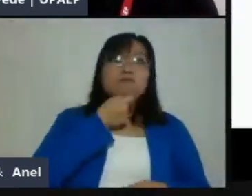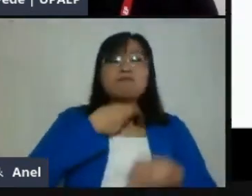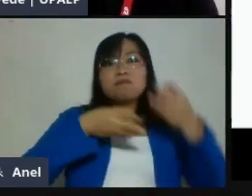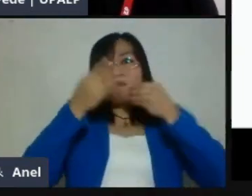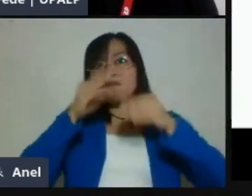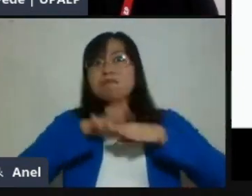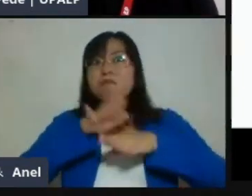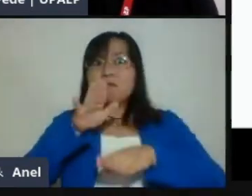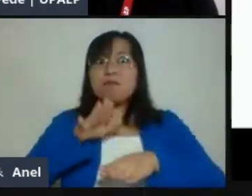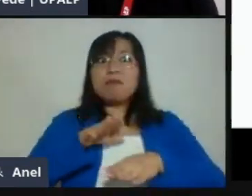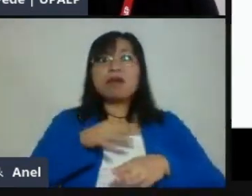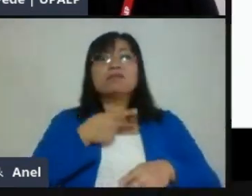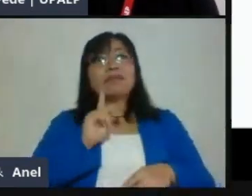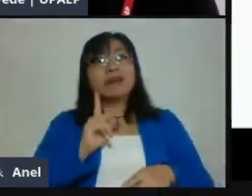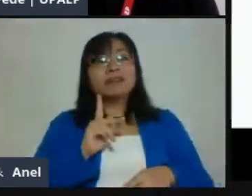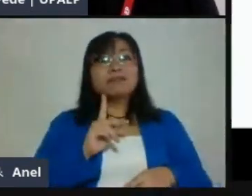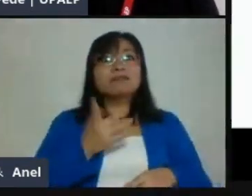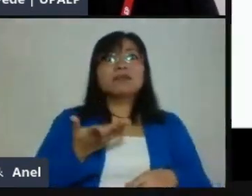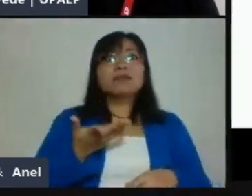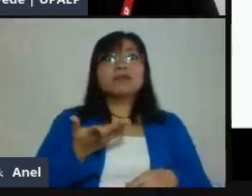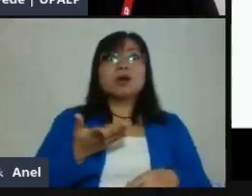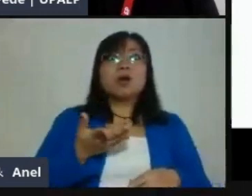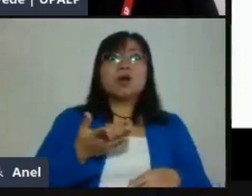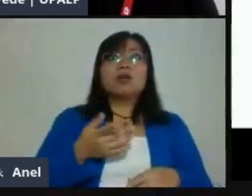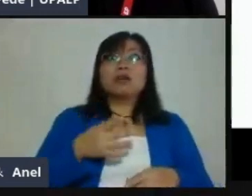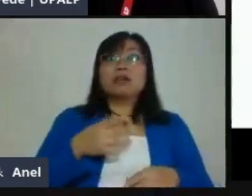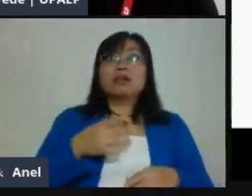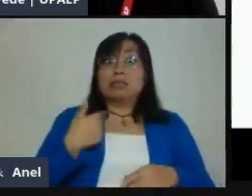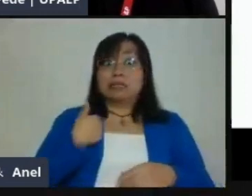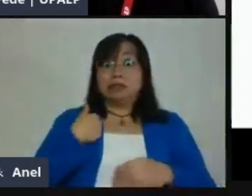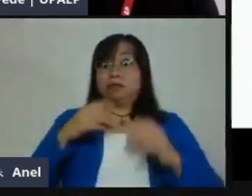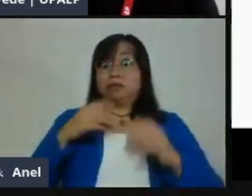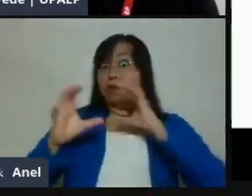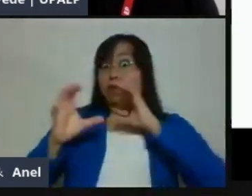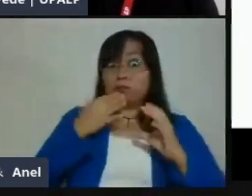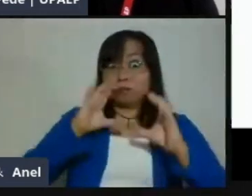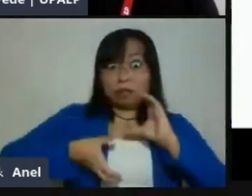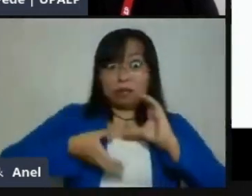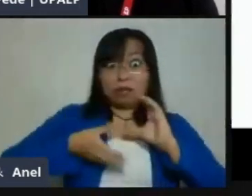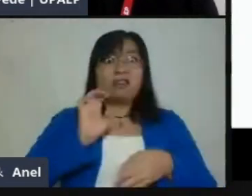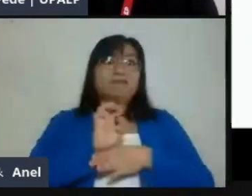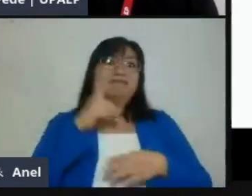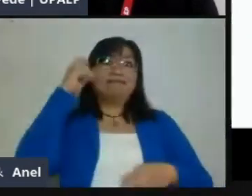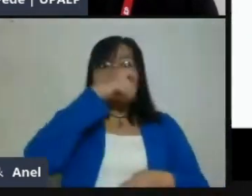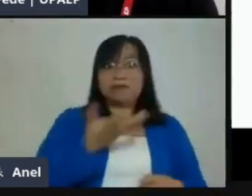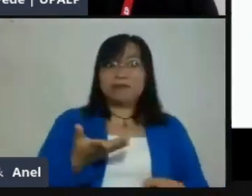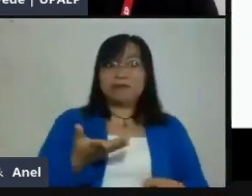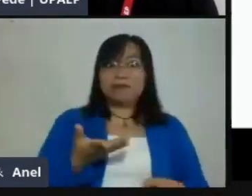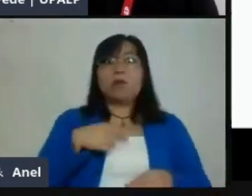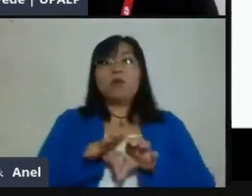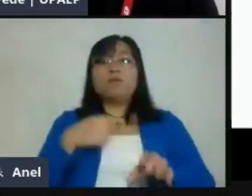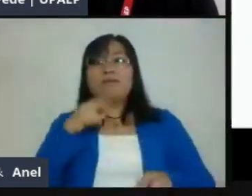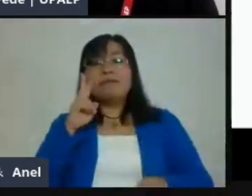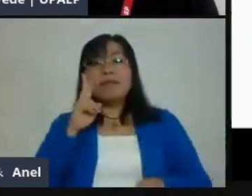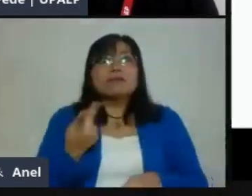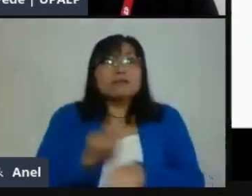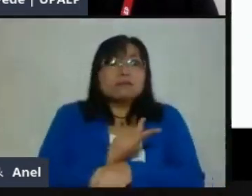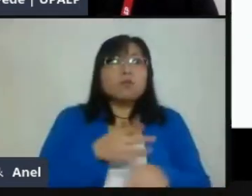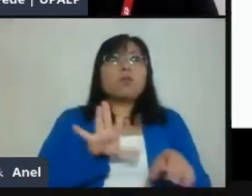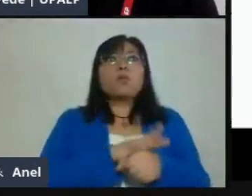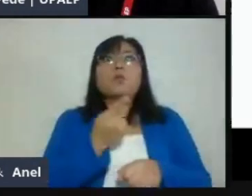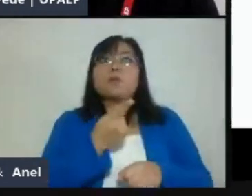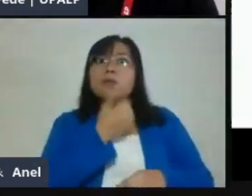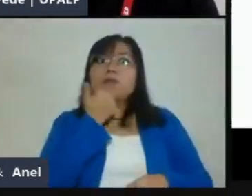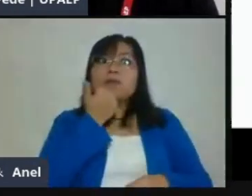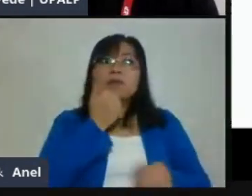comunicación, que tengamos a los papás de nuestro lado y que hagamos un equipo para que nuestros alumnos se beneficien y